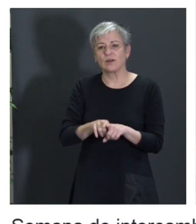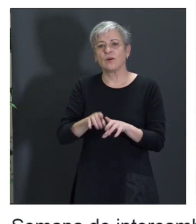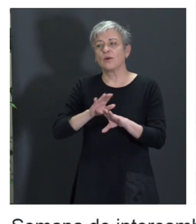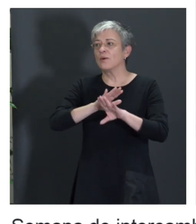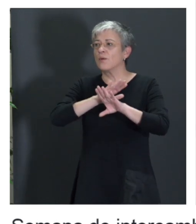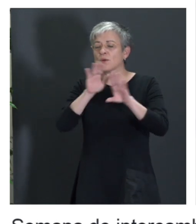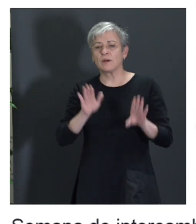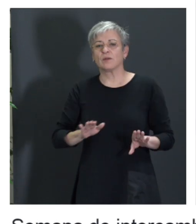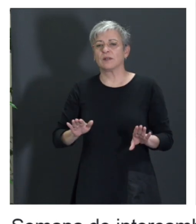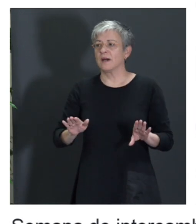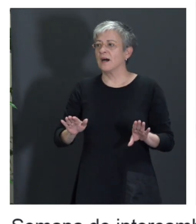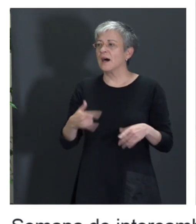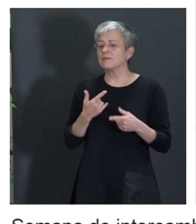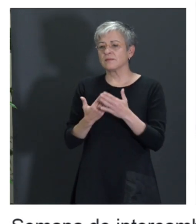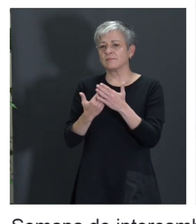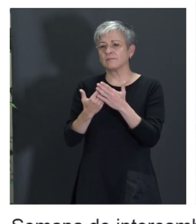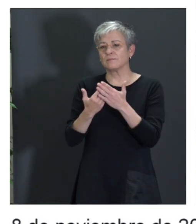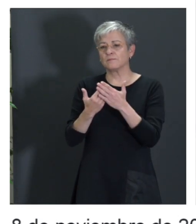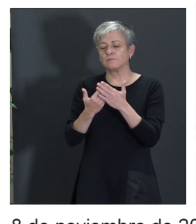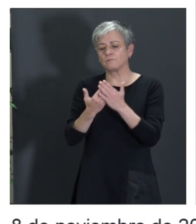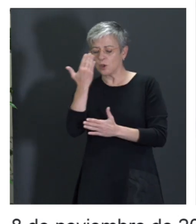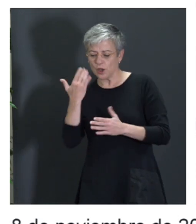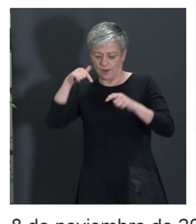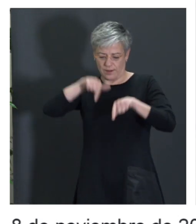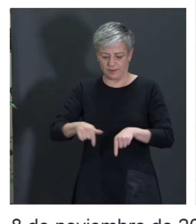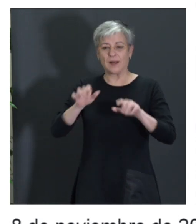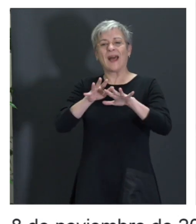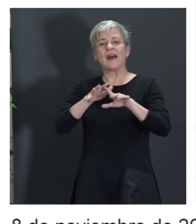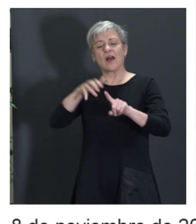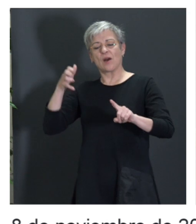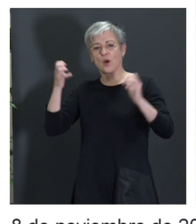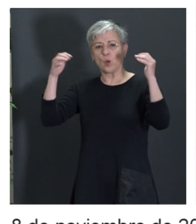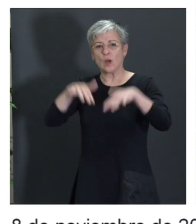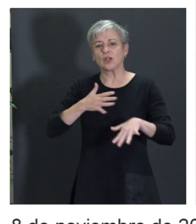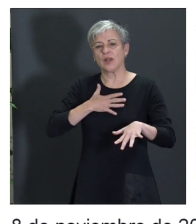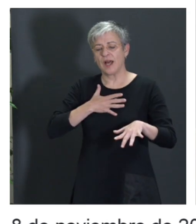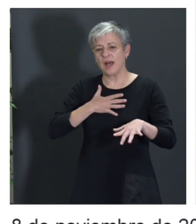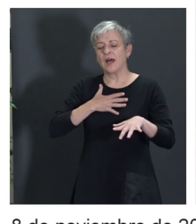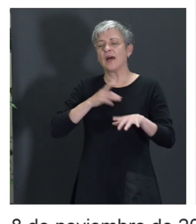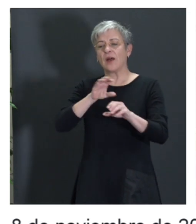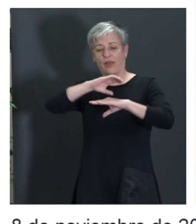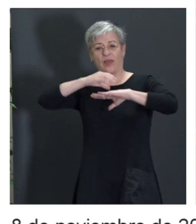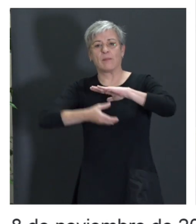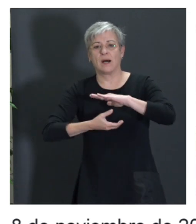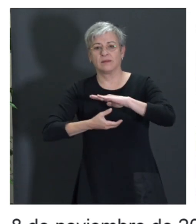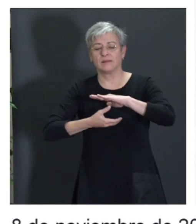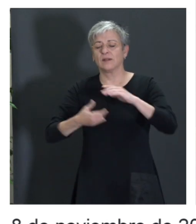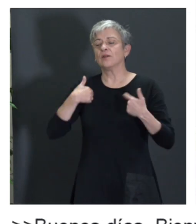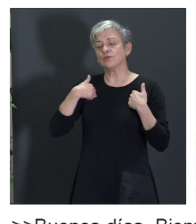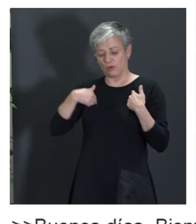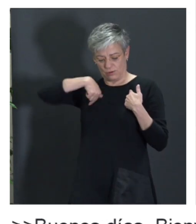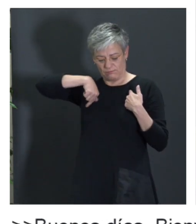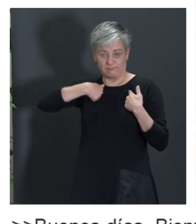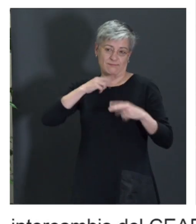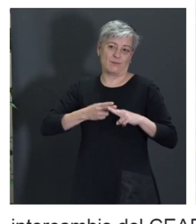jornada de la Semana de Encuentros del CEAPAD. Yo soy Rosa Regato,